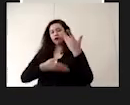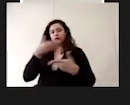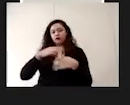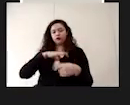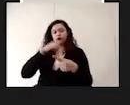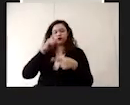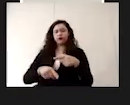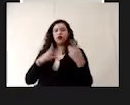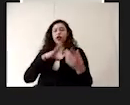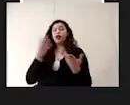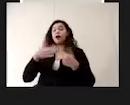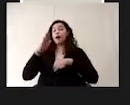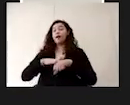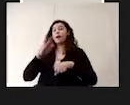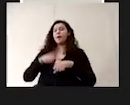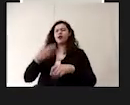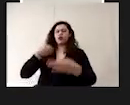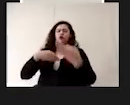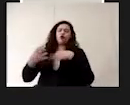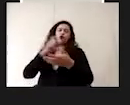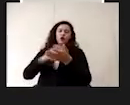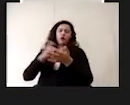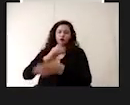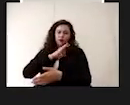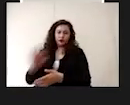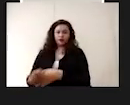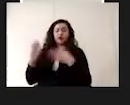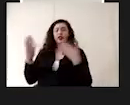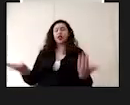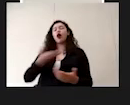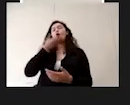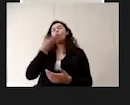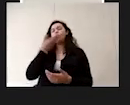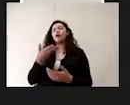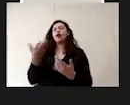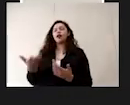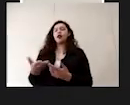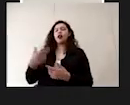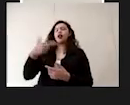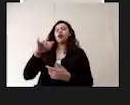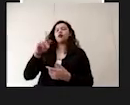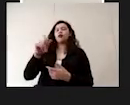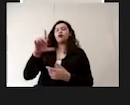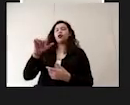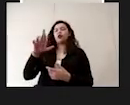Sin embargo, el que está más al alcance o el que es más común es el uso de hipoclorito de sodio